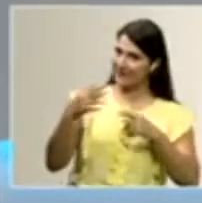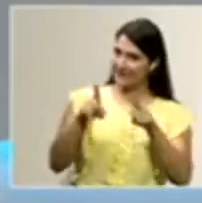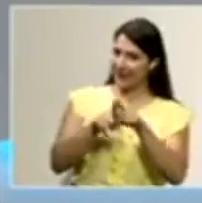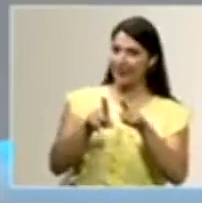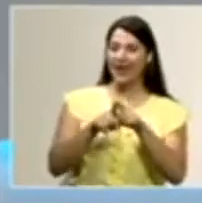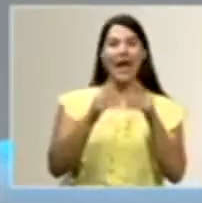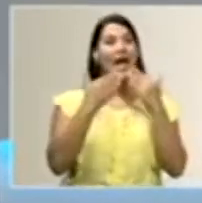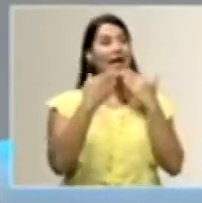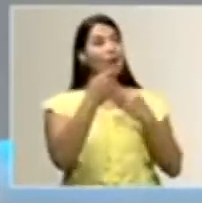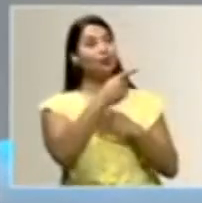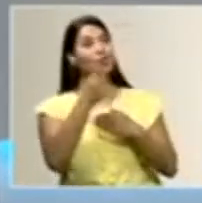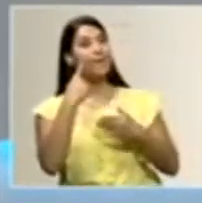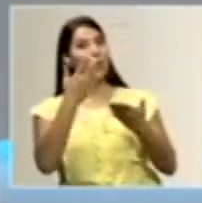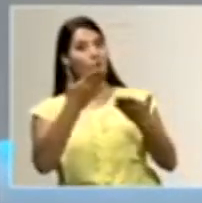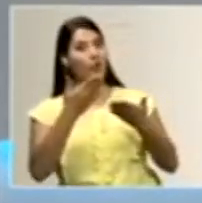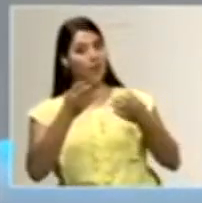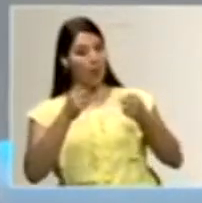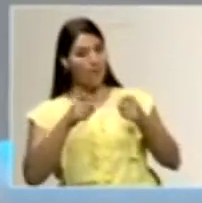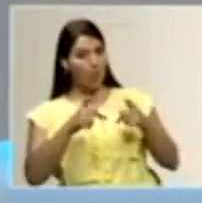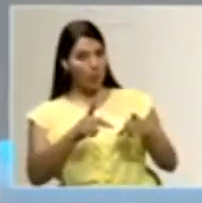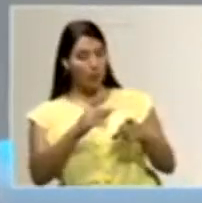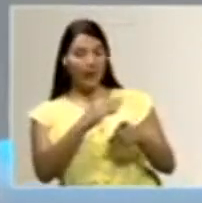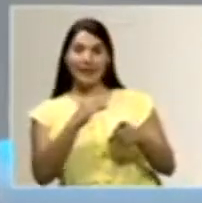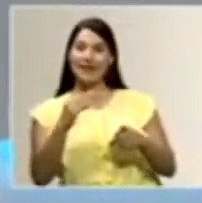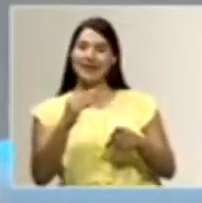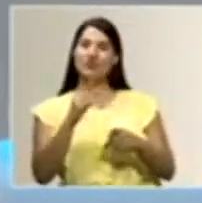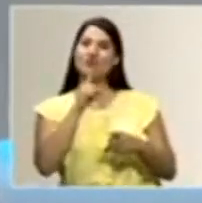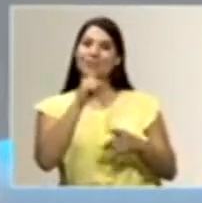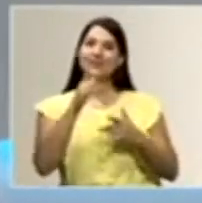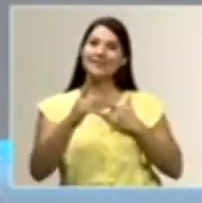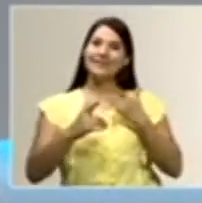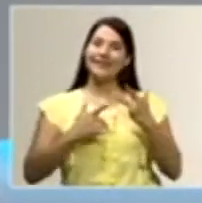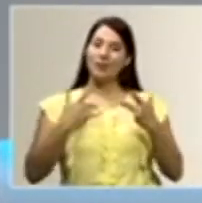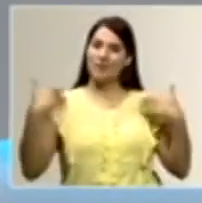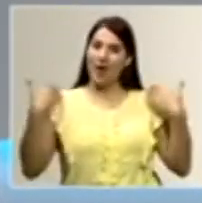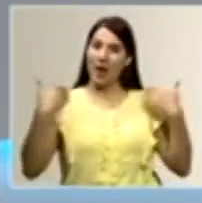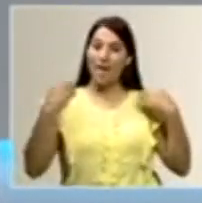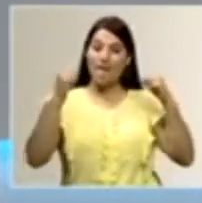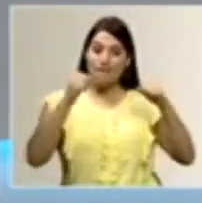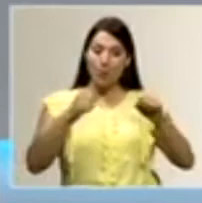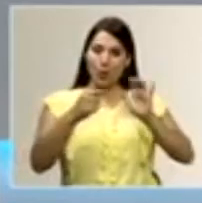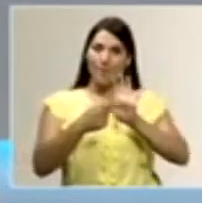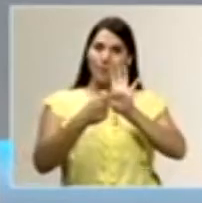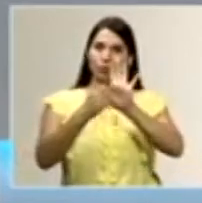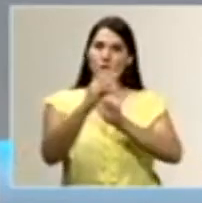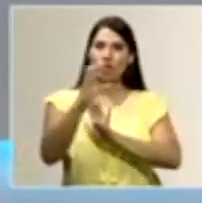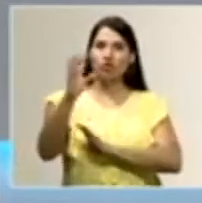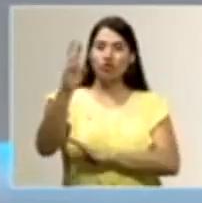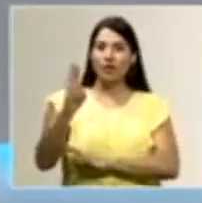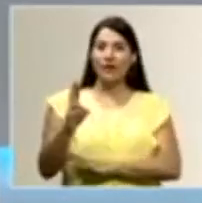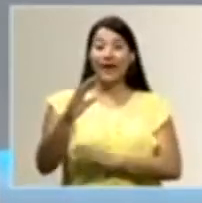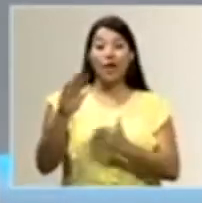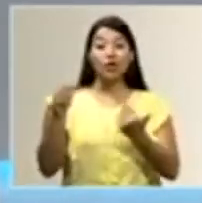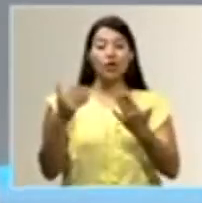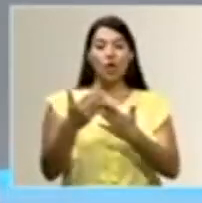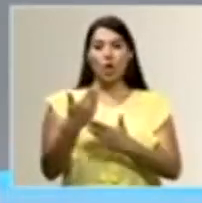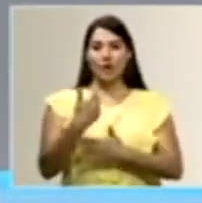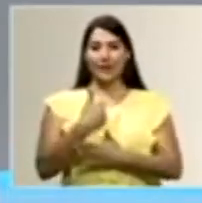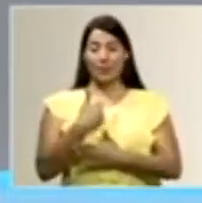Gracias a ustedes por darnos la oportunidad y el espacio y la verdad que felices de poder estrenarle a Costa lo que traemos para